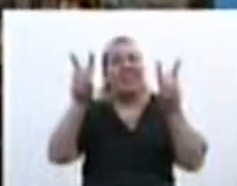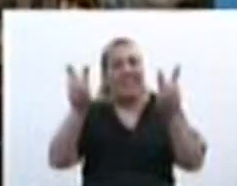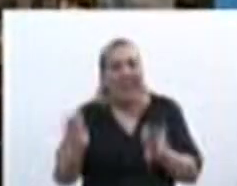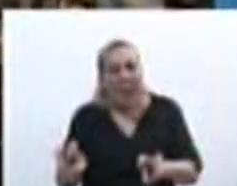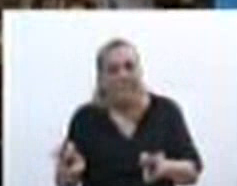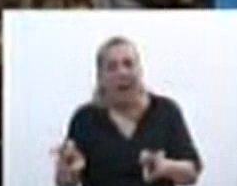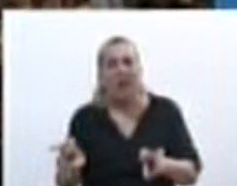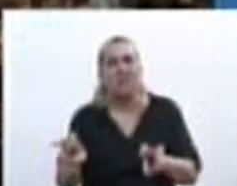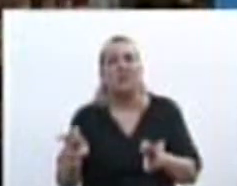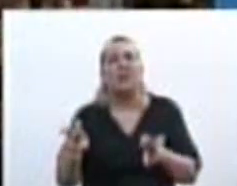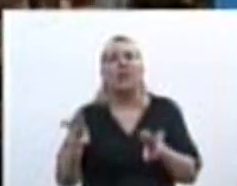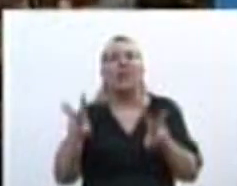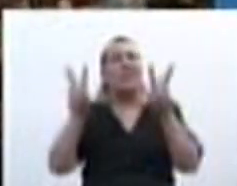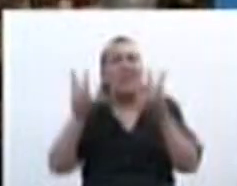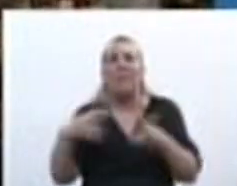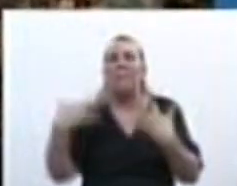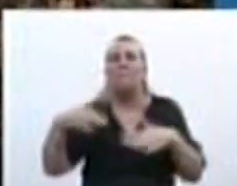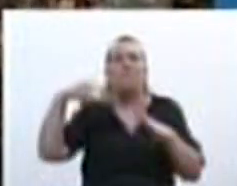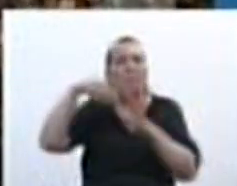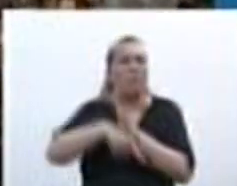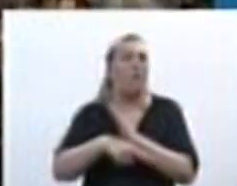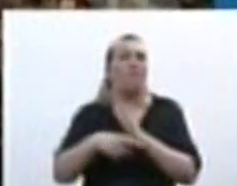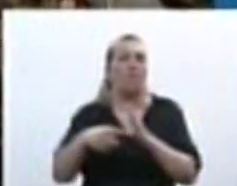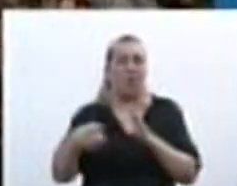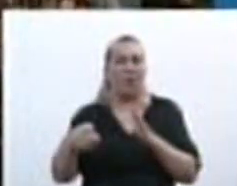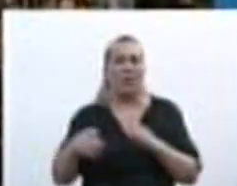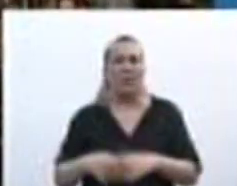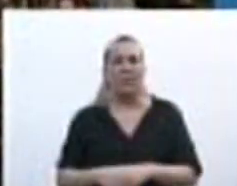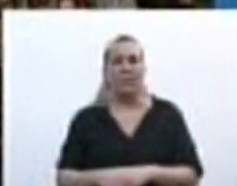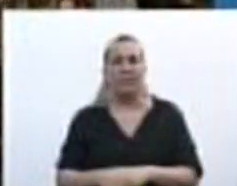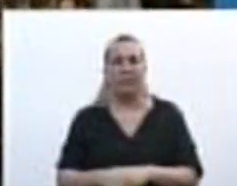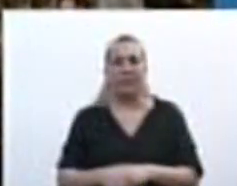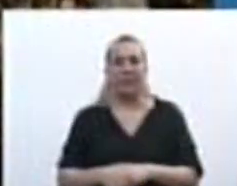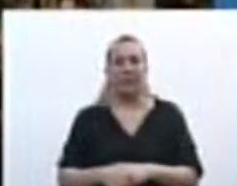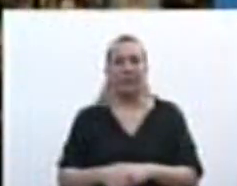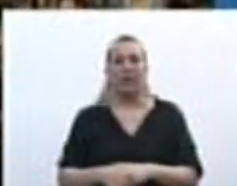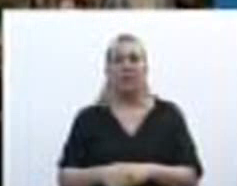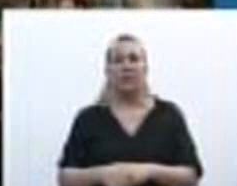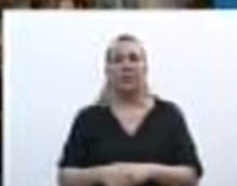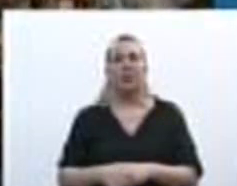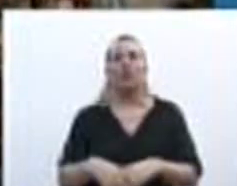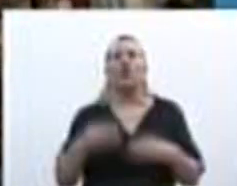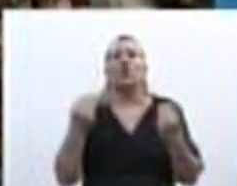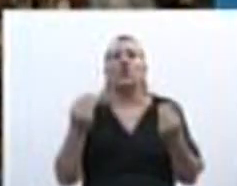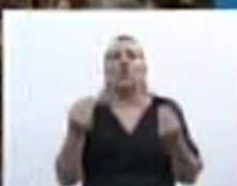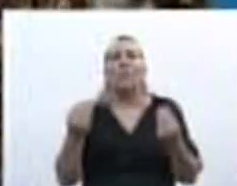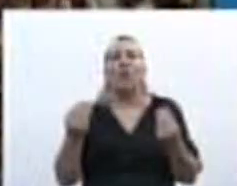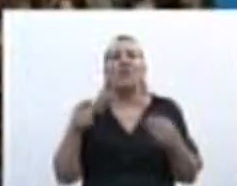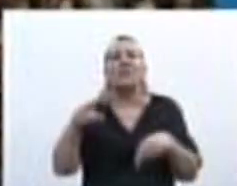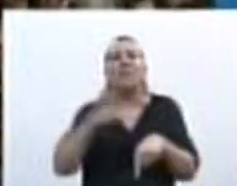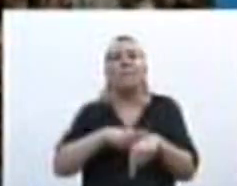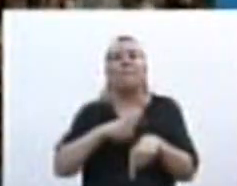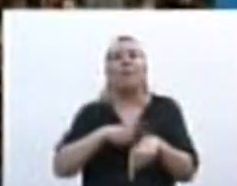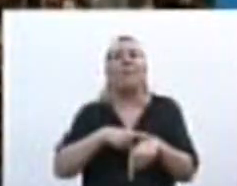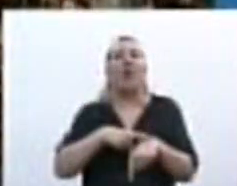profundísimos en las sociedades occidentales. Como lo fueron en su momento la píldora